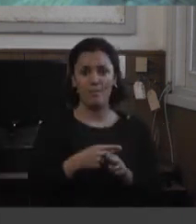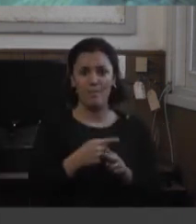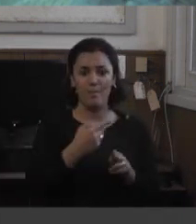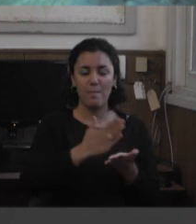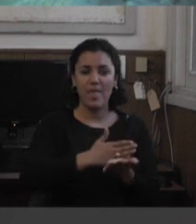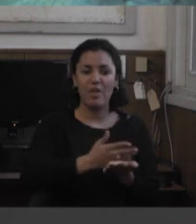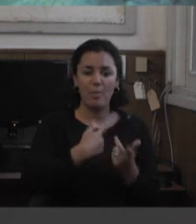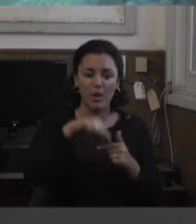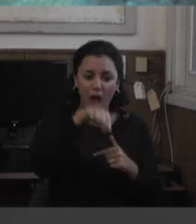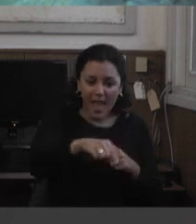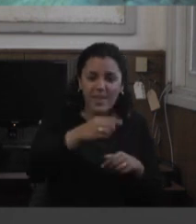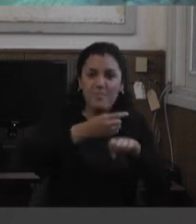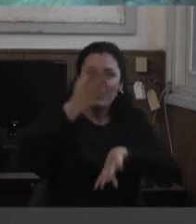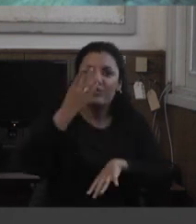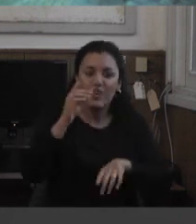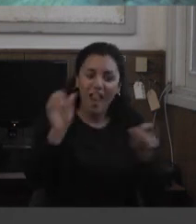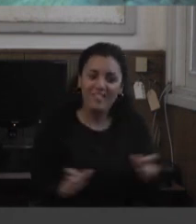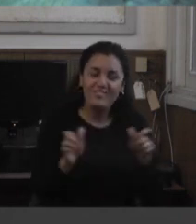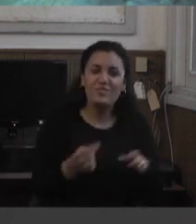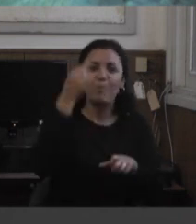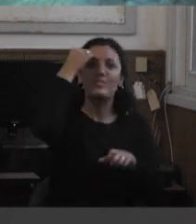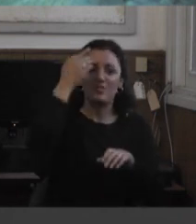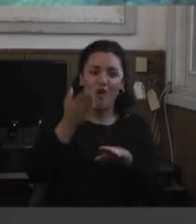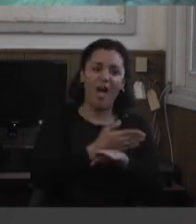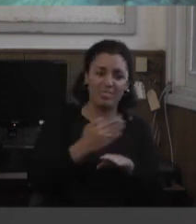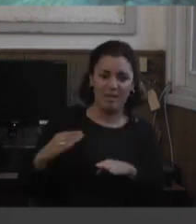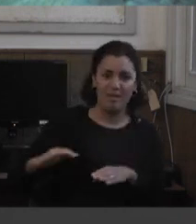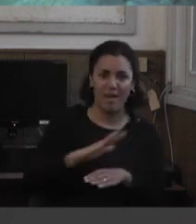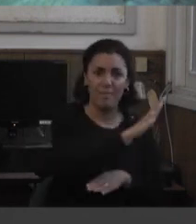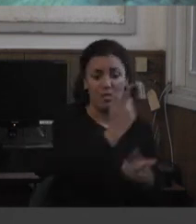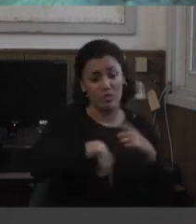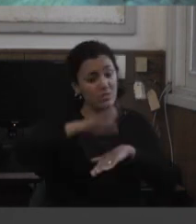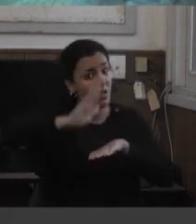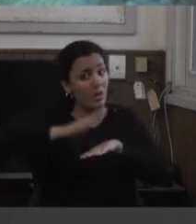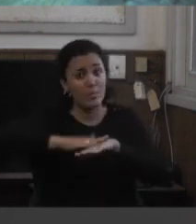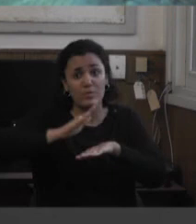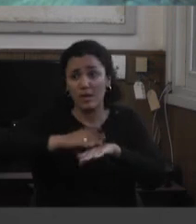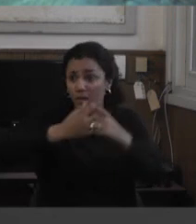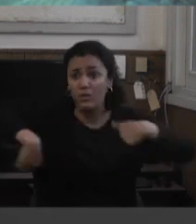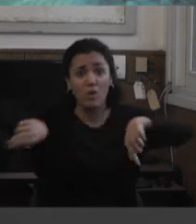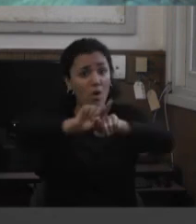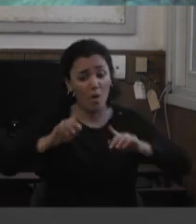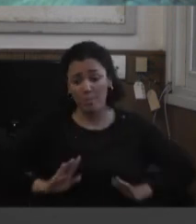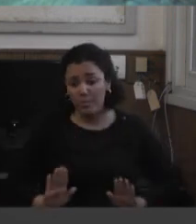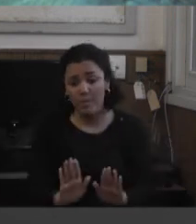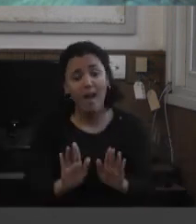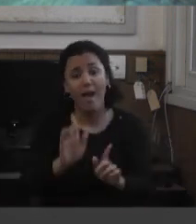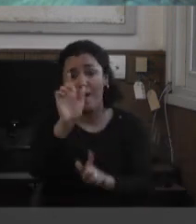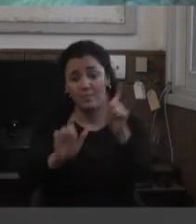eso entonces ahí es donde decimos qué responsabilidad tenemos como formador de profesionales de qué casos